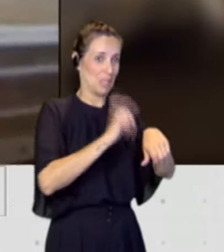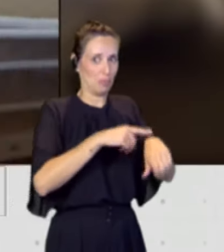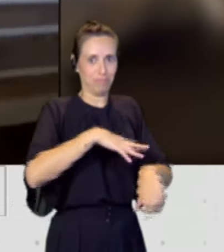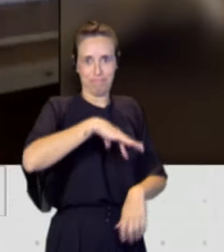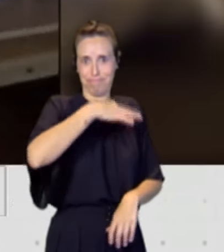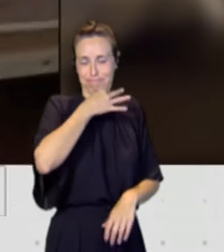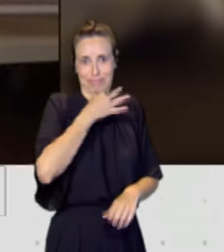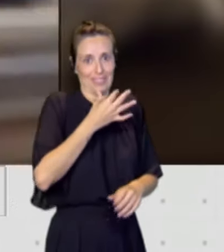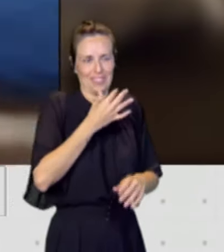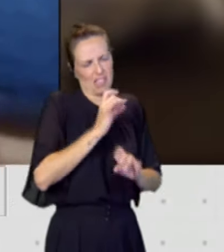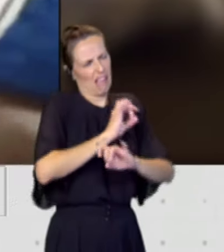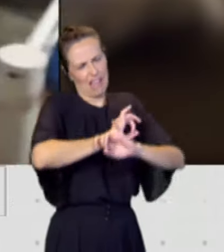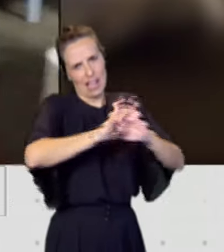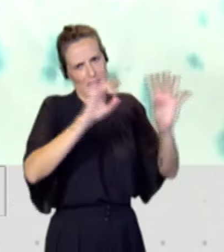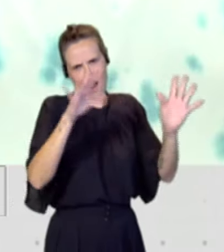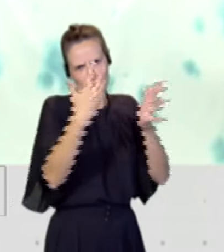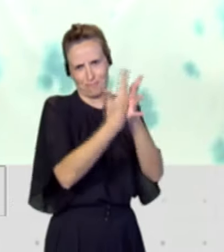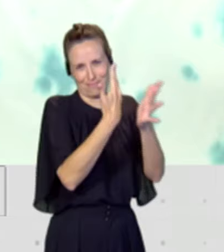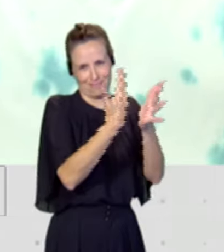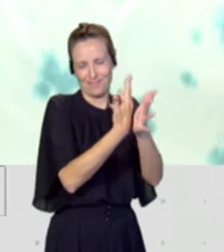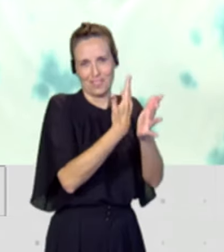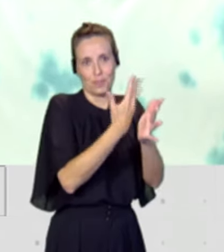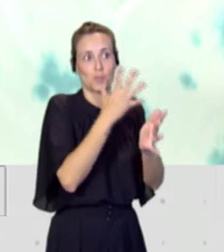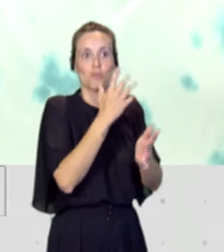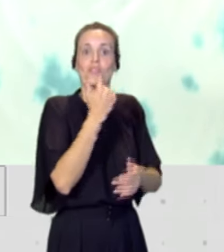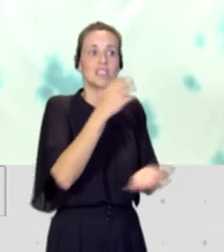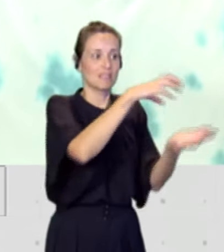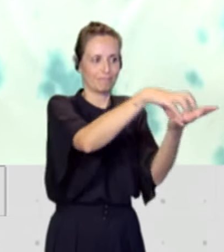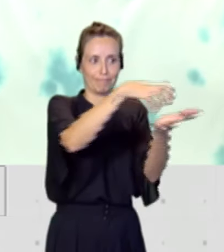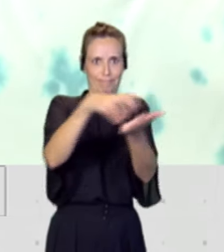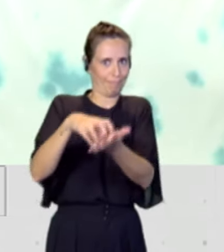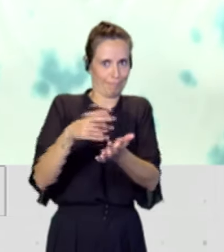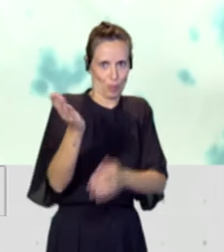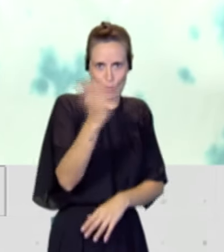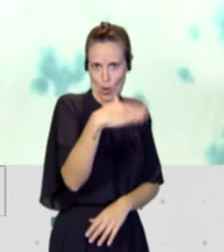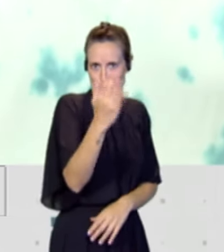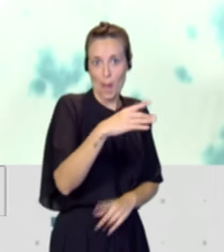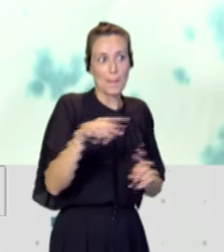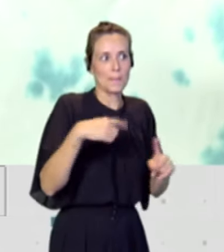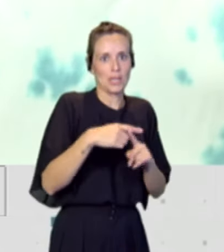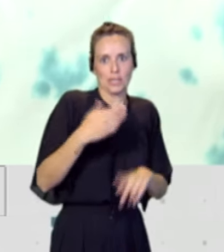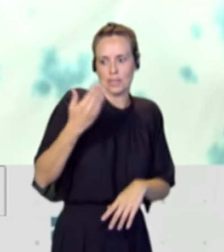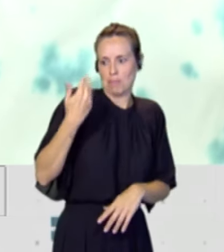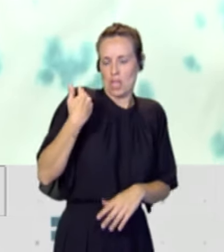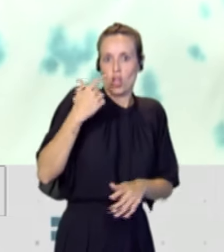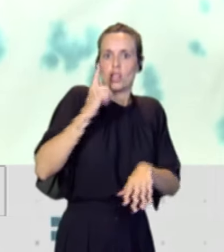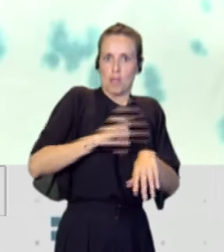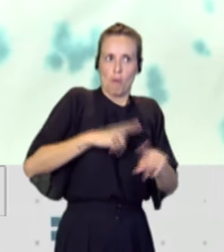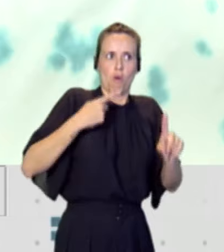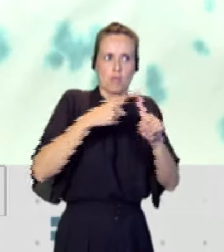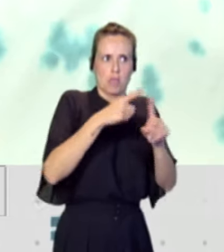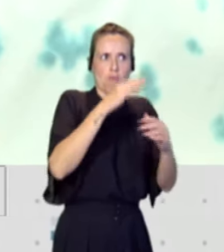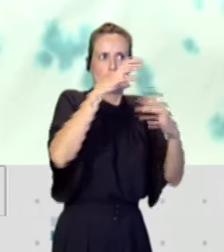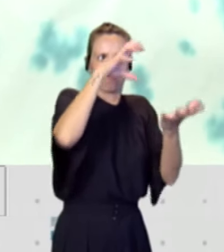volando. quedado claro, evidentemente, que considera que no hay infraestructuras y que ha habido tiempo para prepararlas, pero sí quería